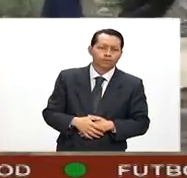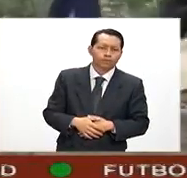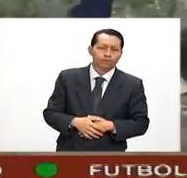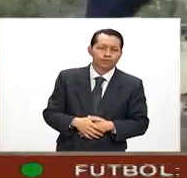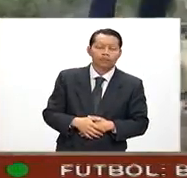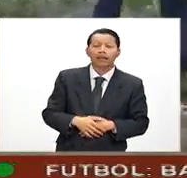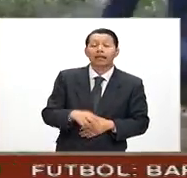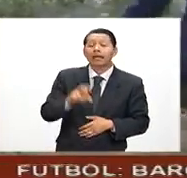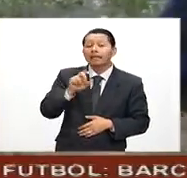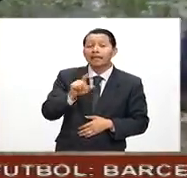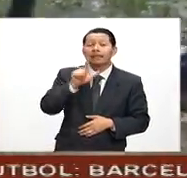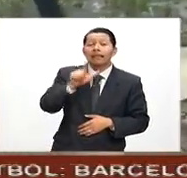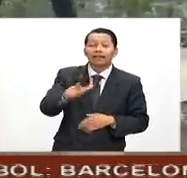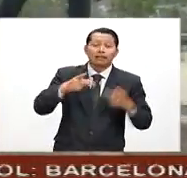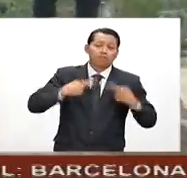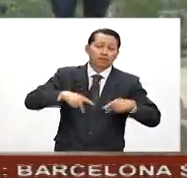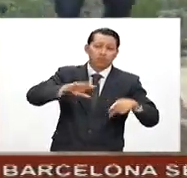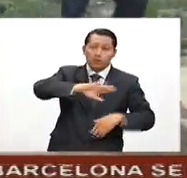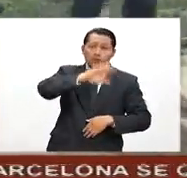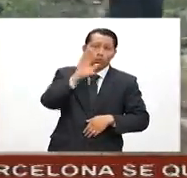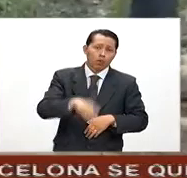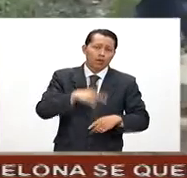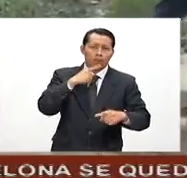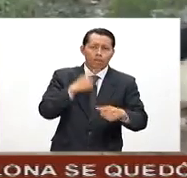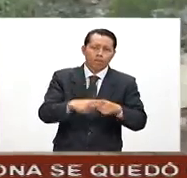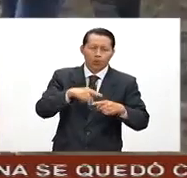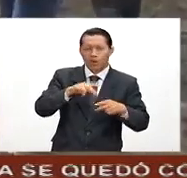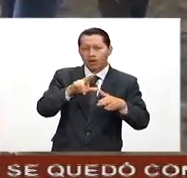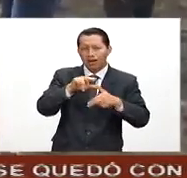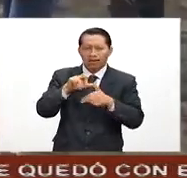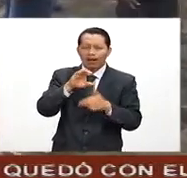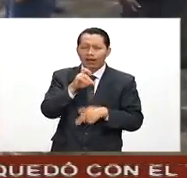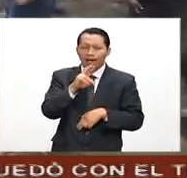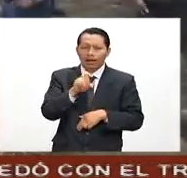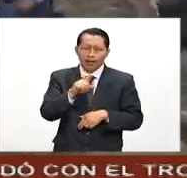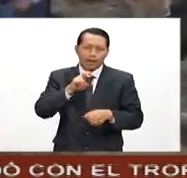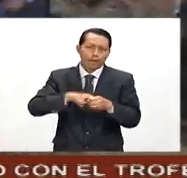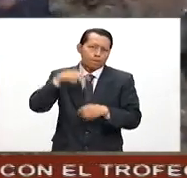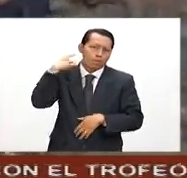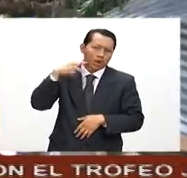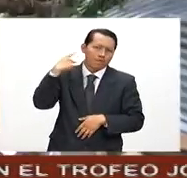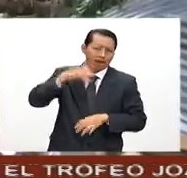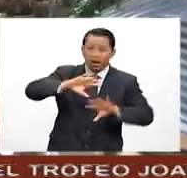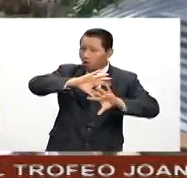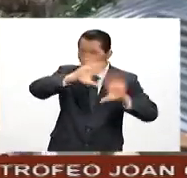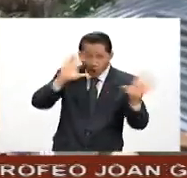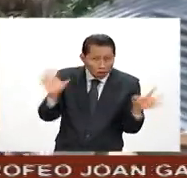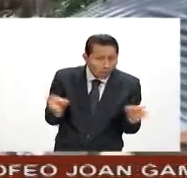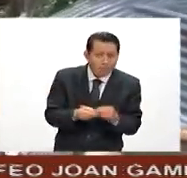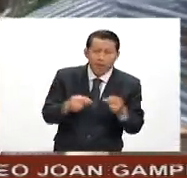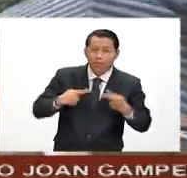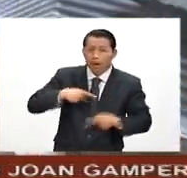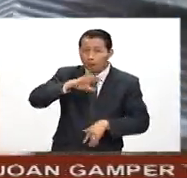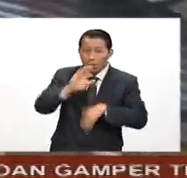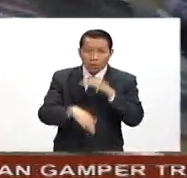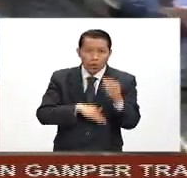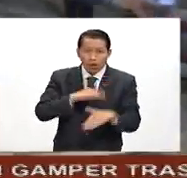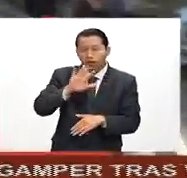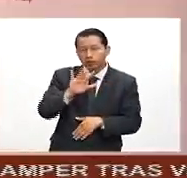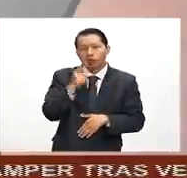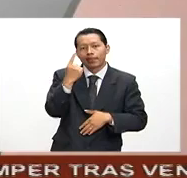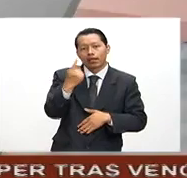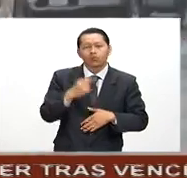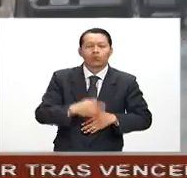elevó a 37 el número de muertos por el paso de la tormenta Air en Puebla, con lo que el saldo total de pérdidas humanas llegó a 51.